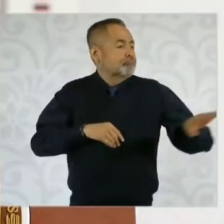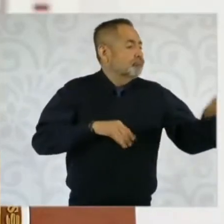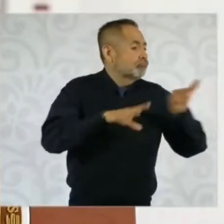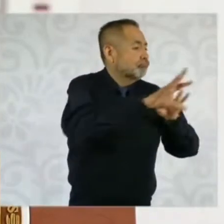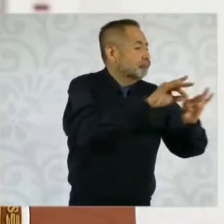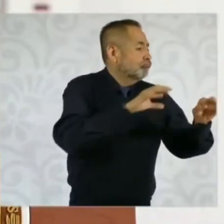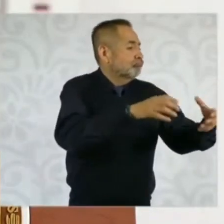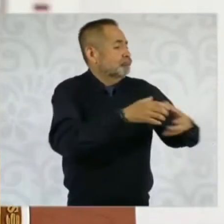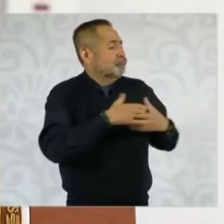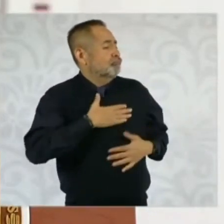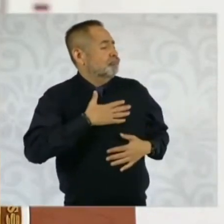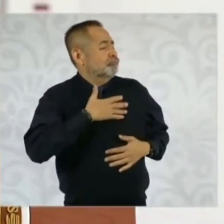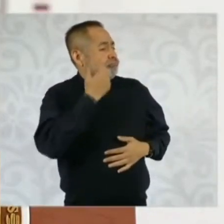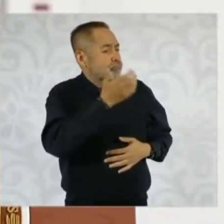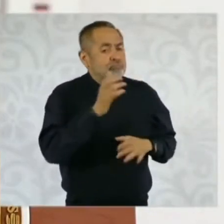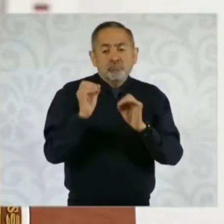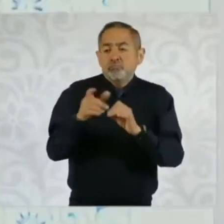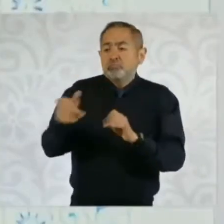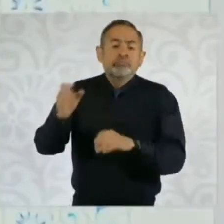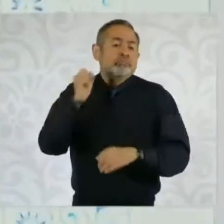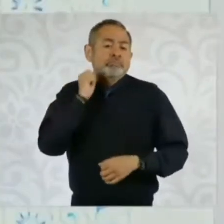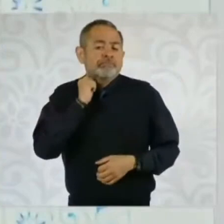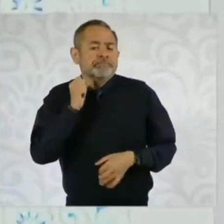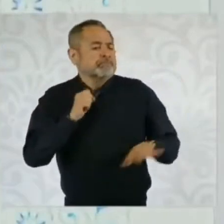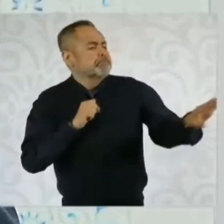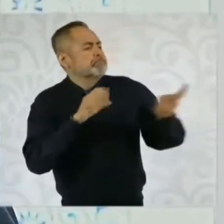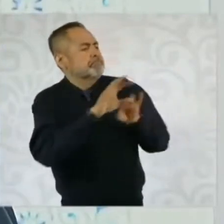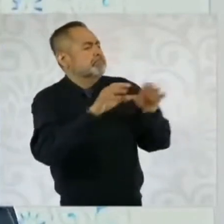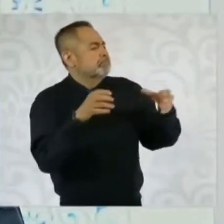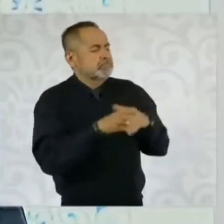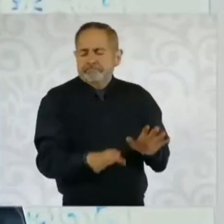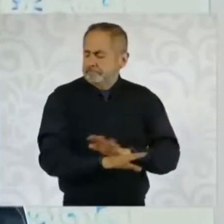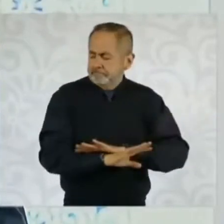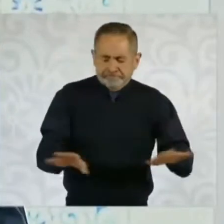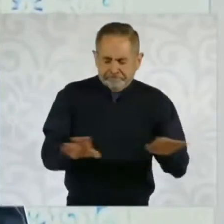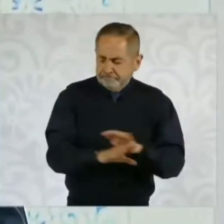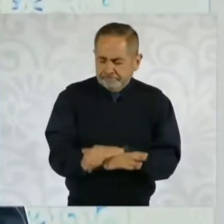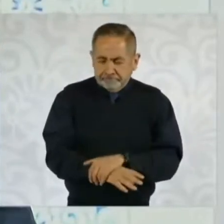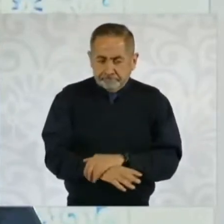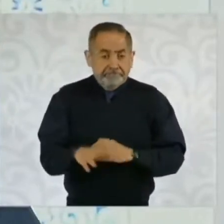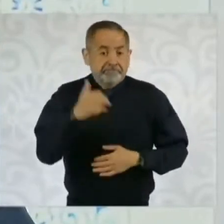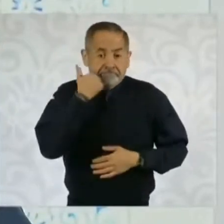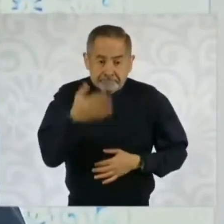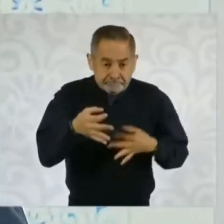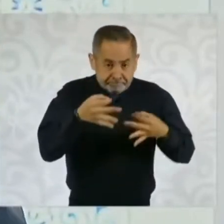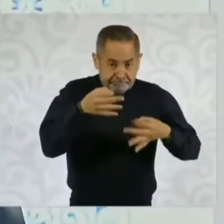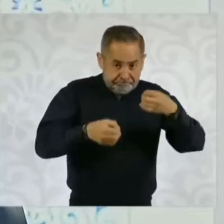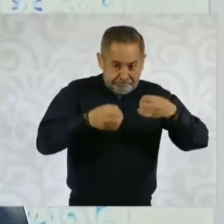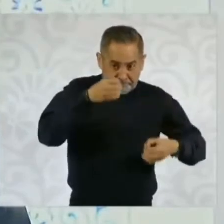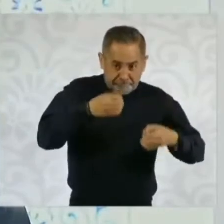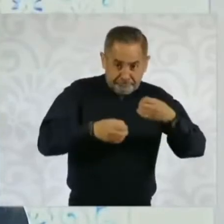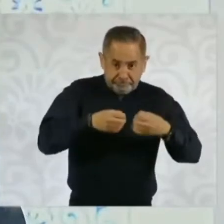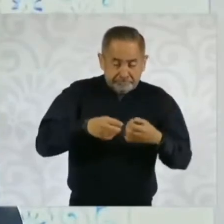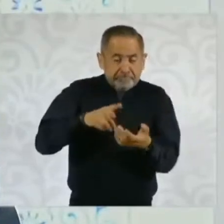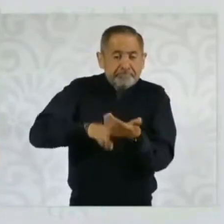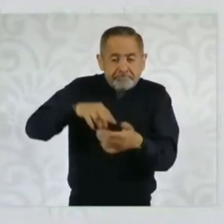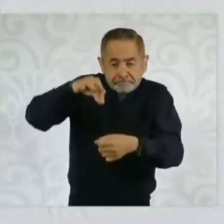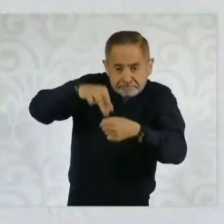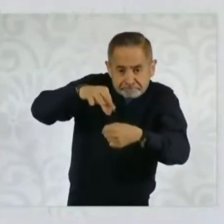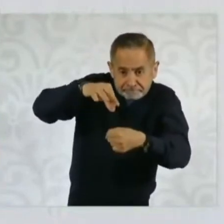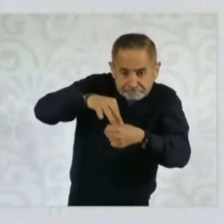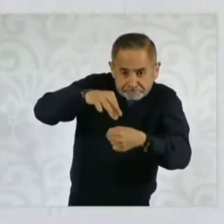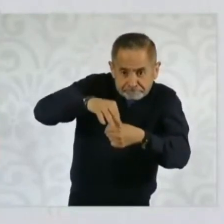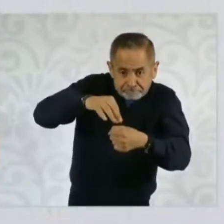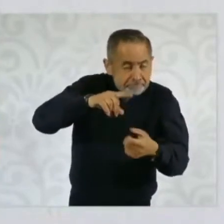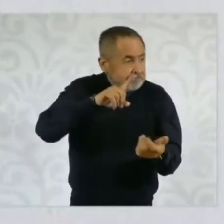del Senado. Va a valer lo mismo para elegir un juez, el voto de la persona